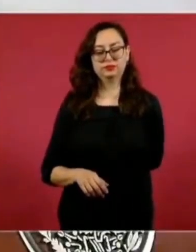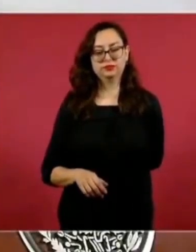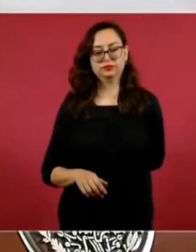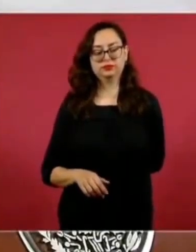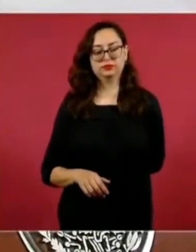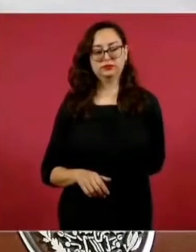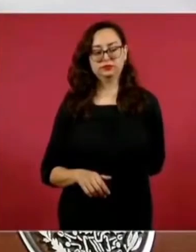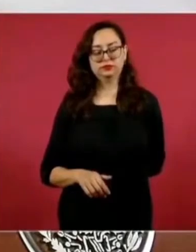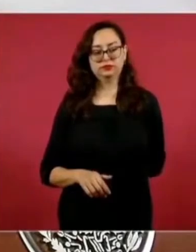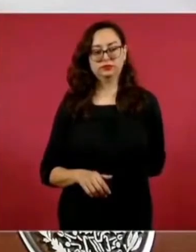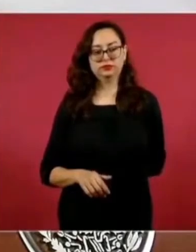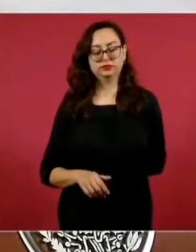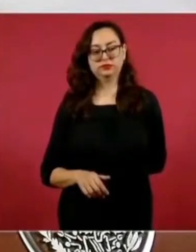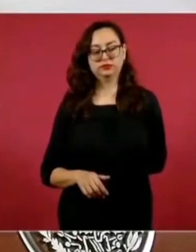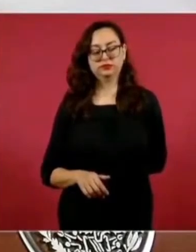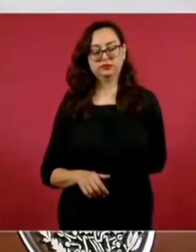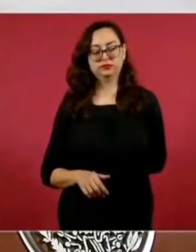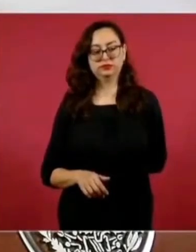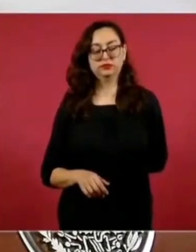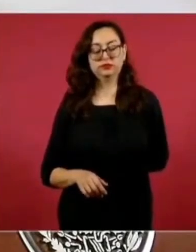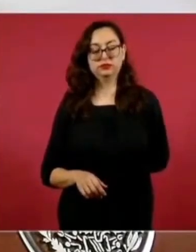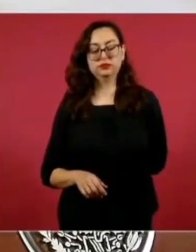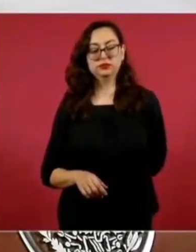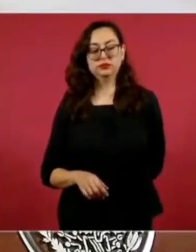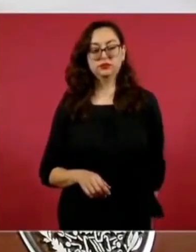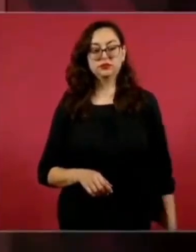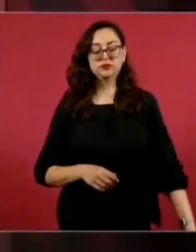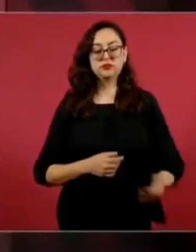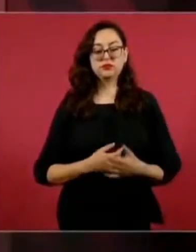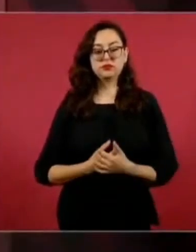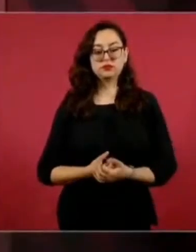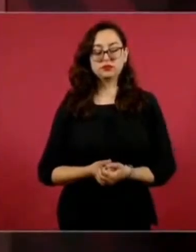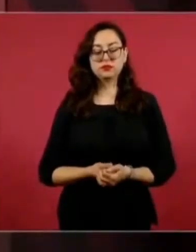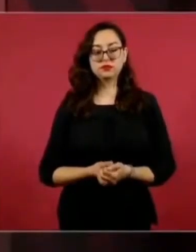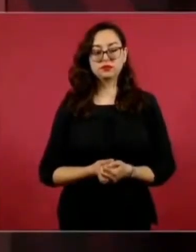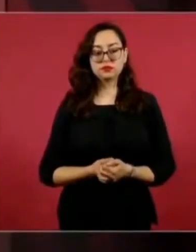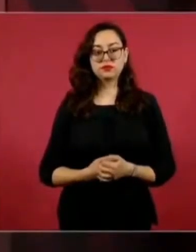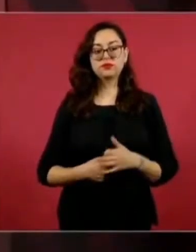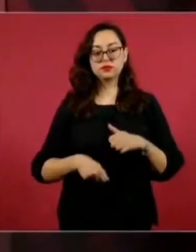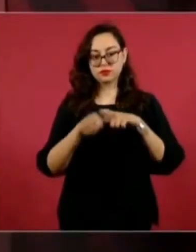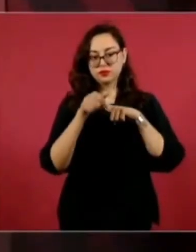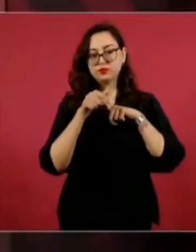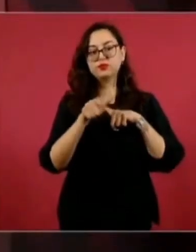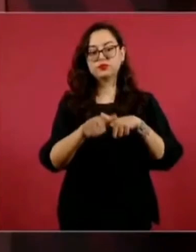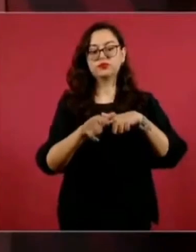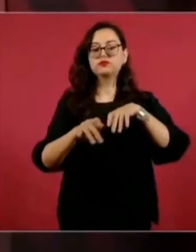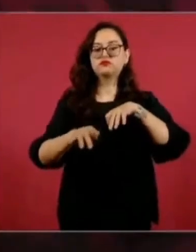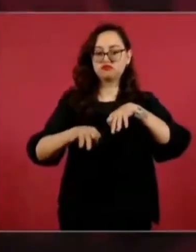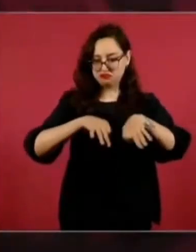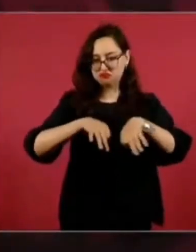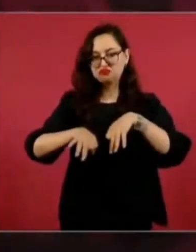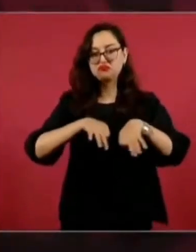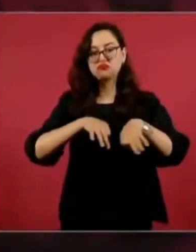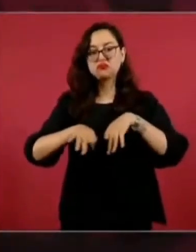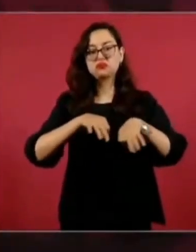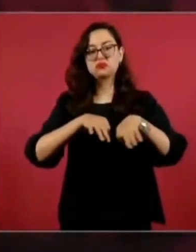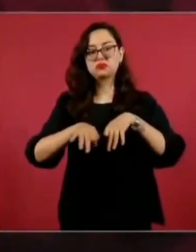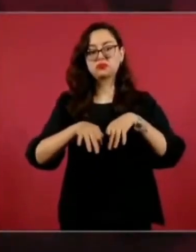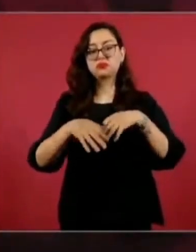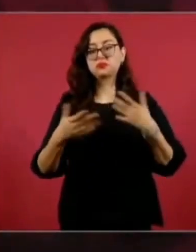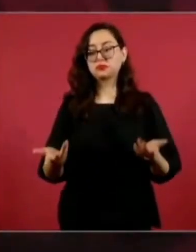Y se va a seguir trabajando, para que los mineros sepan que aun cuando se nos